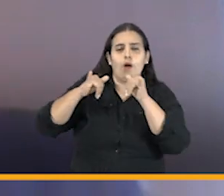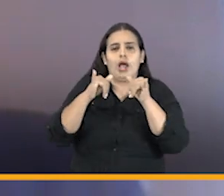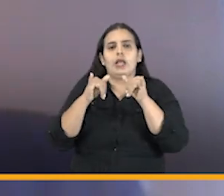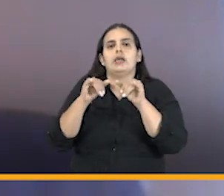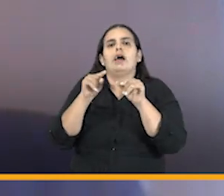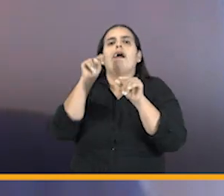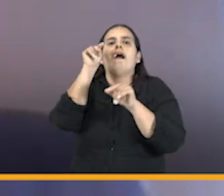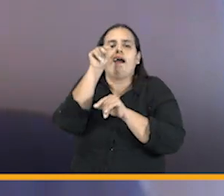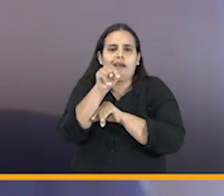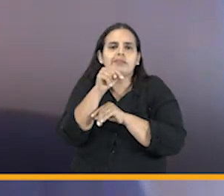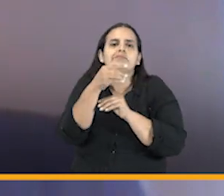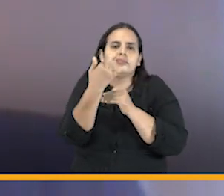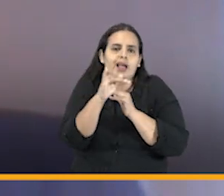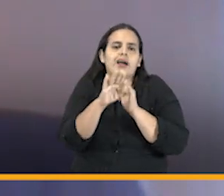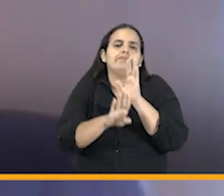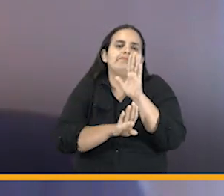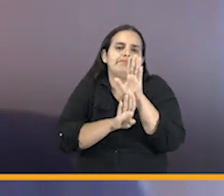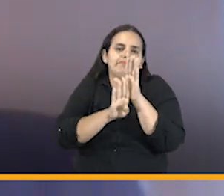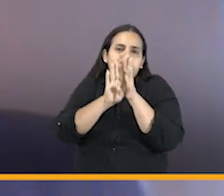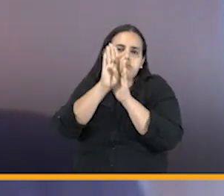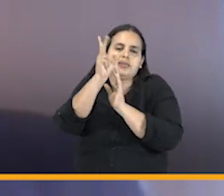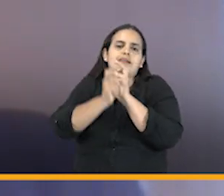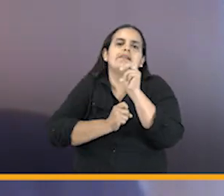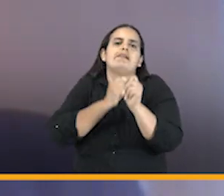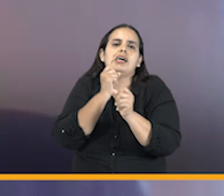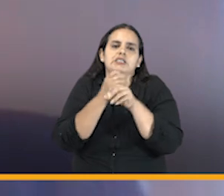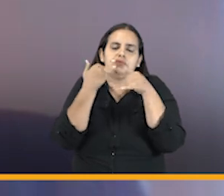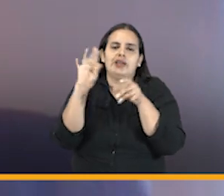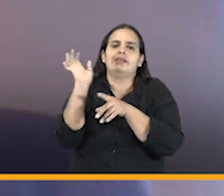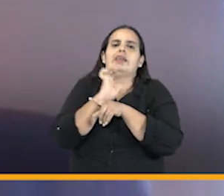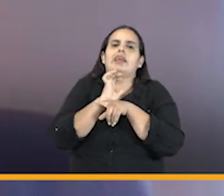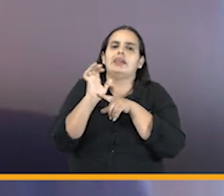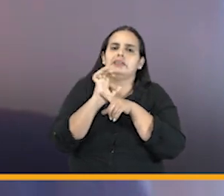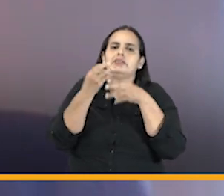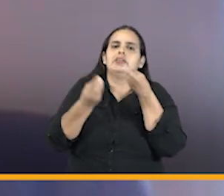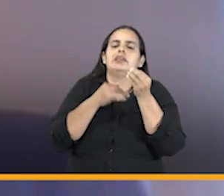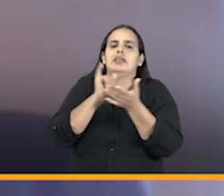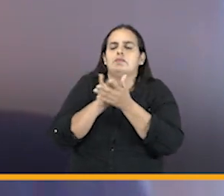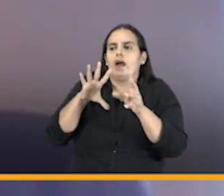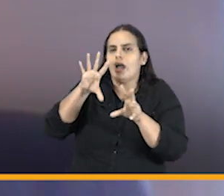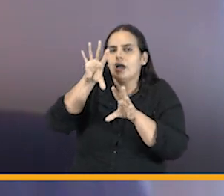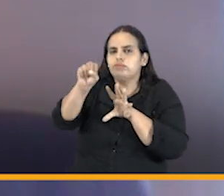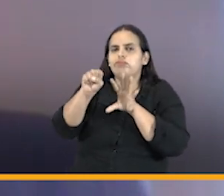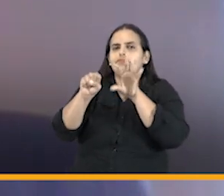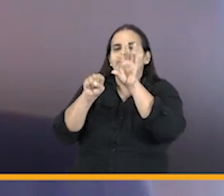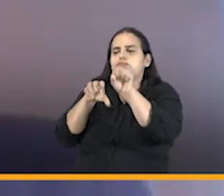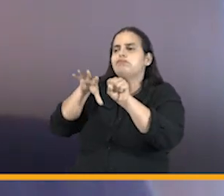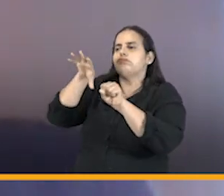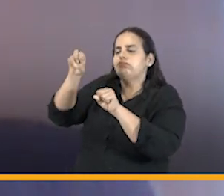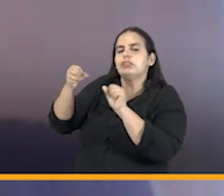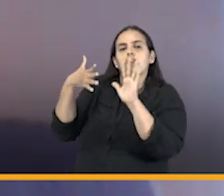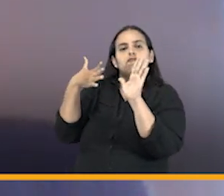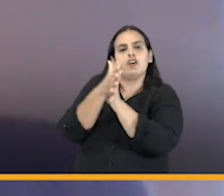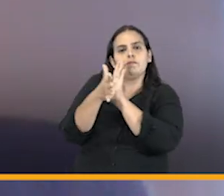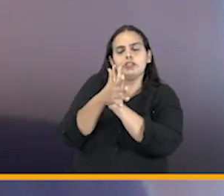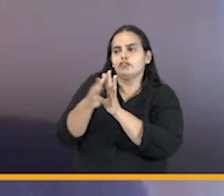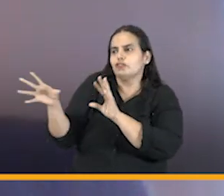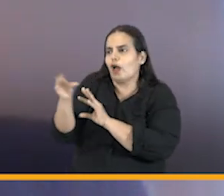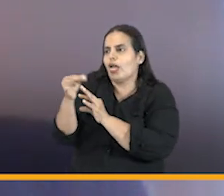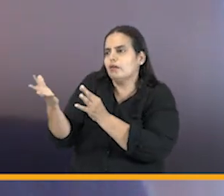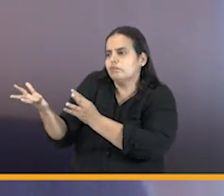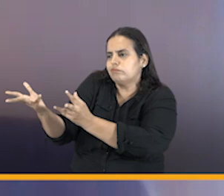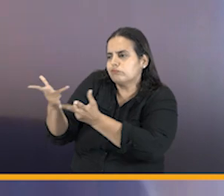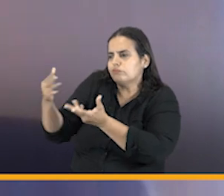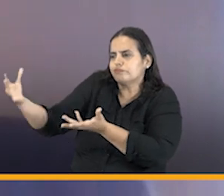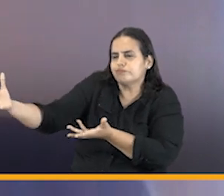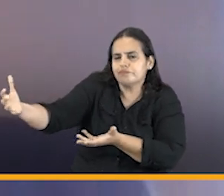campo a lo largo de estos años hemos hecho un ejercicio de captura y procesamiento de la información proveniente de